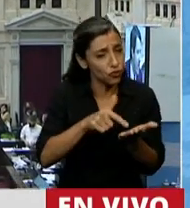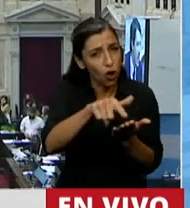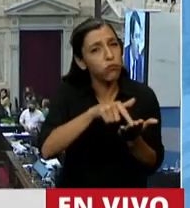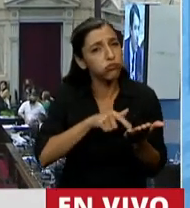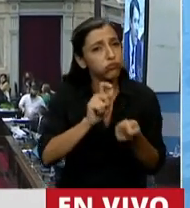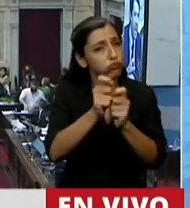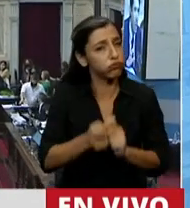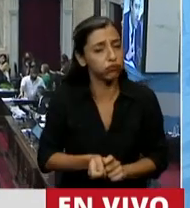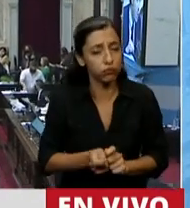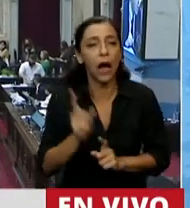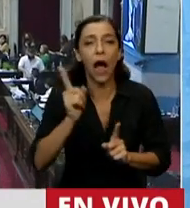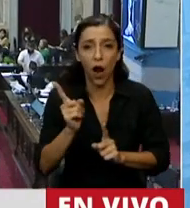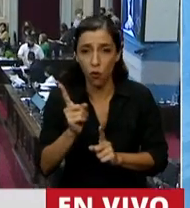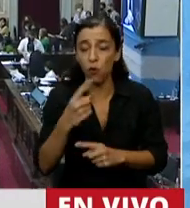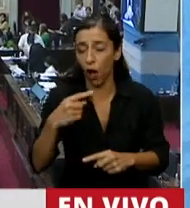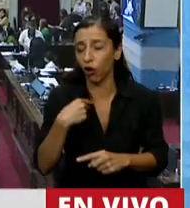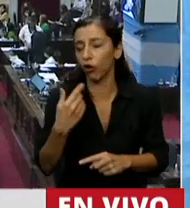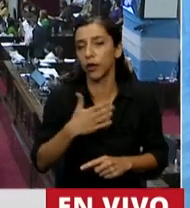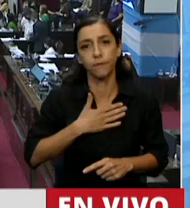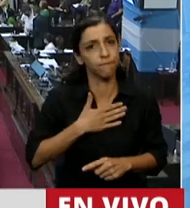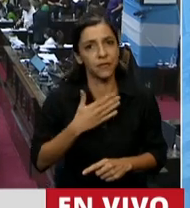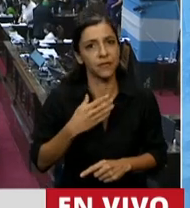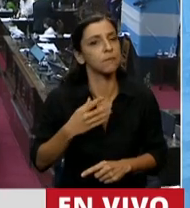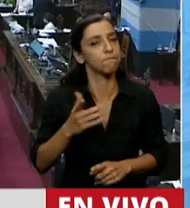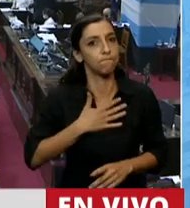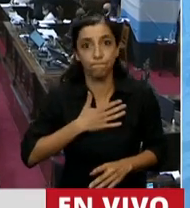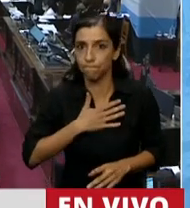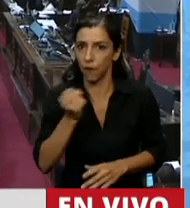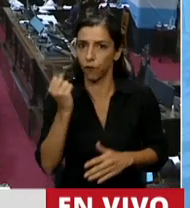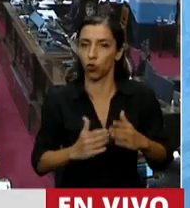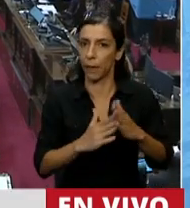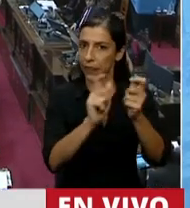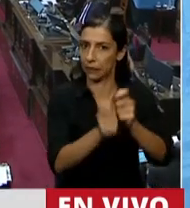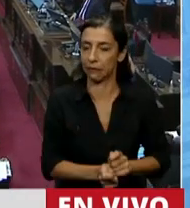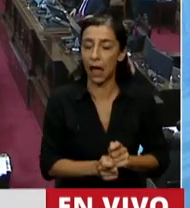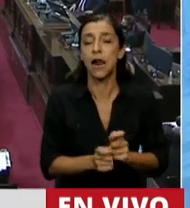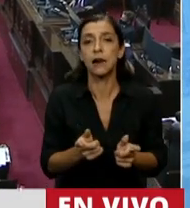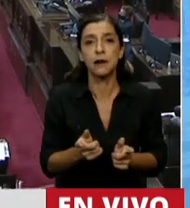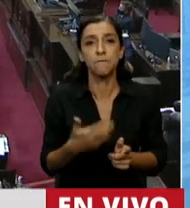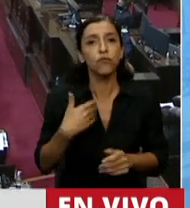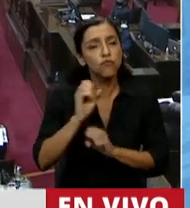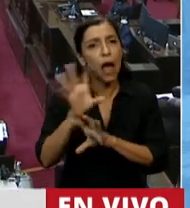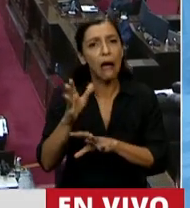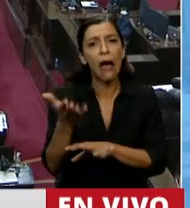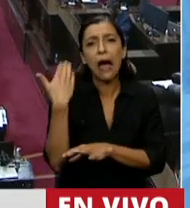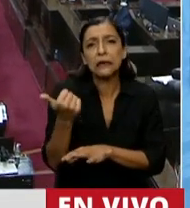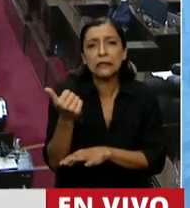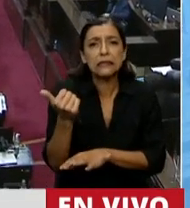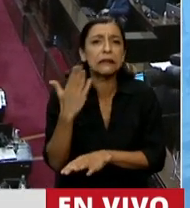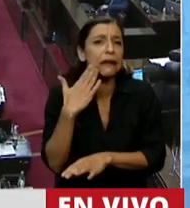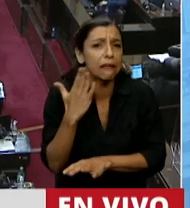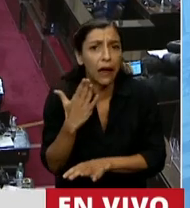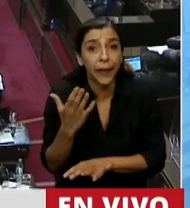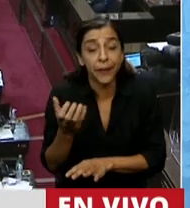y sobre las que no he tenido respuesta. Recién en la tarde de ayer me acercaron un borrador que apuntaba a responder